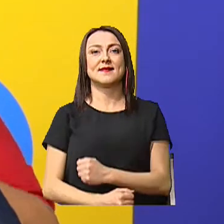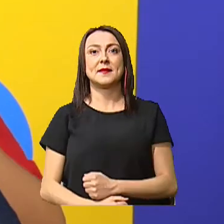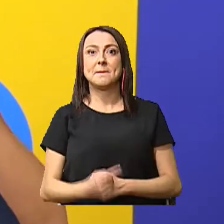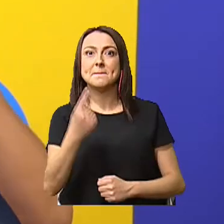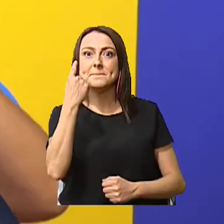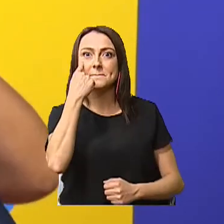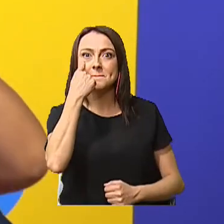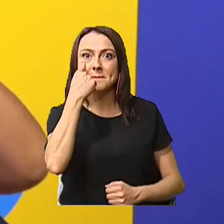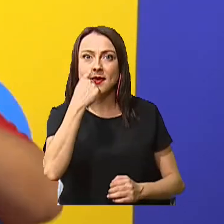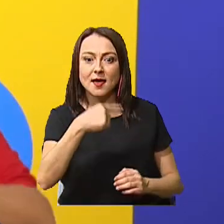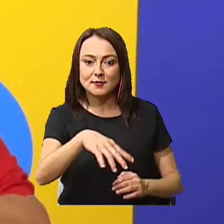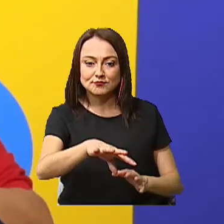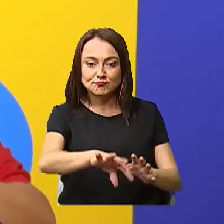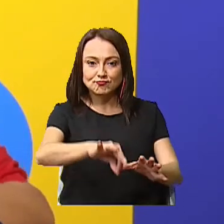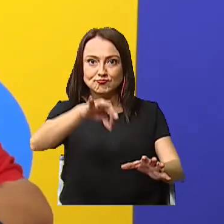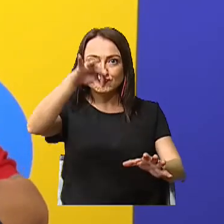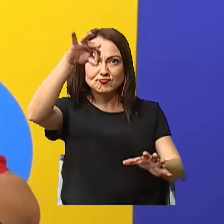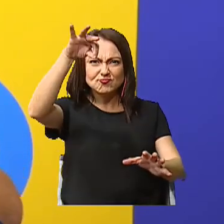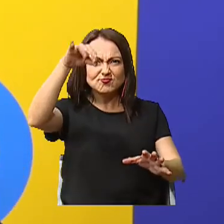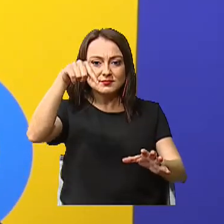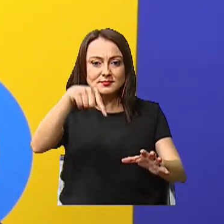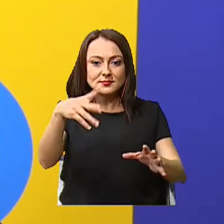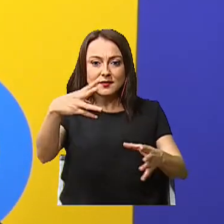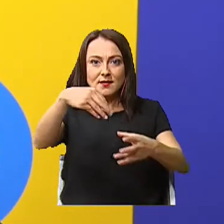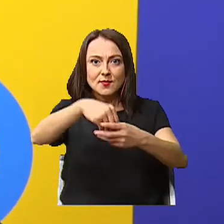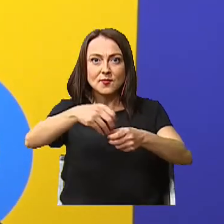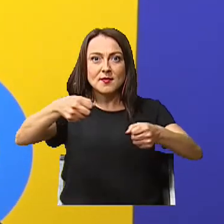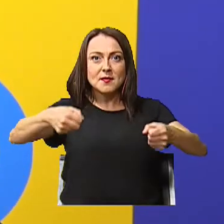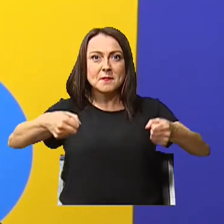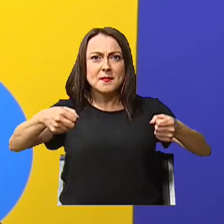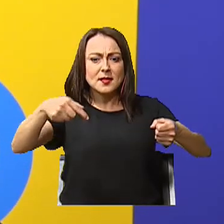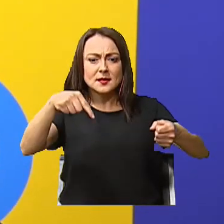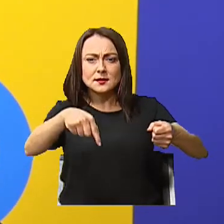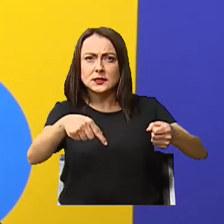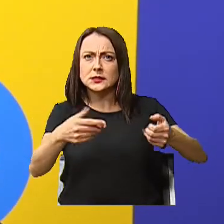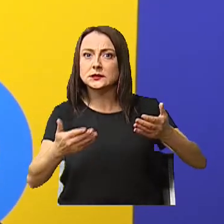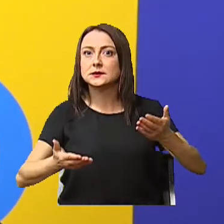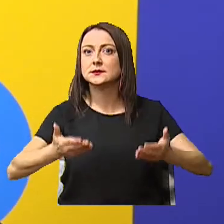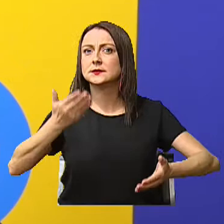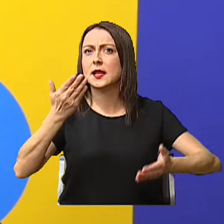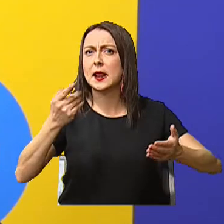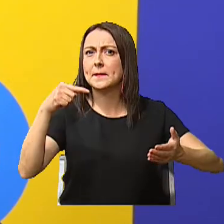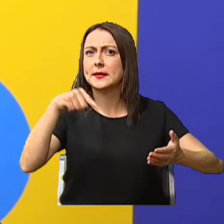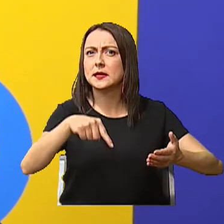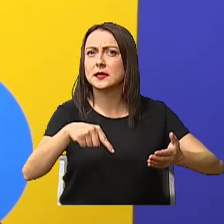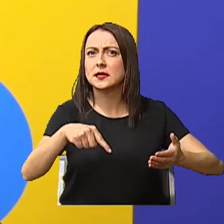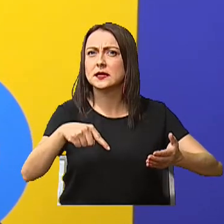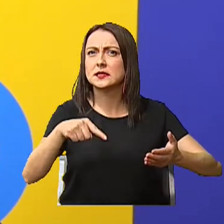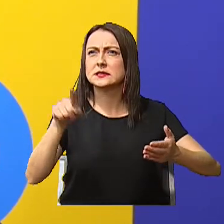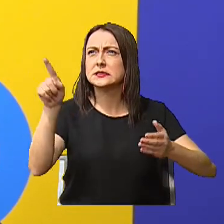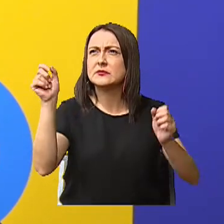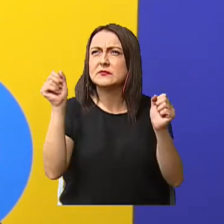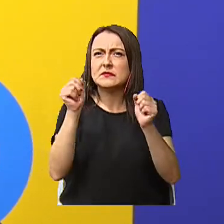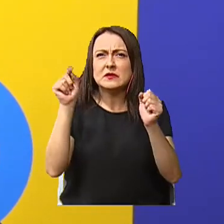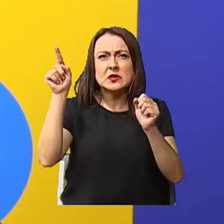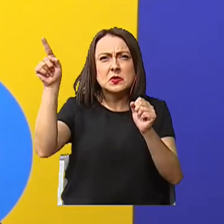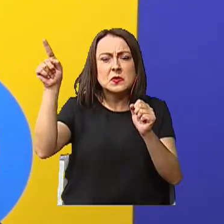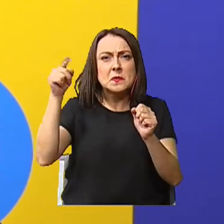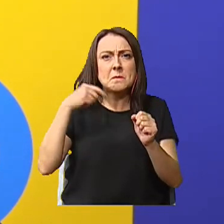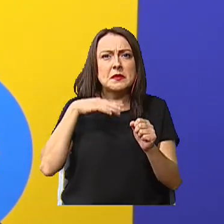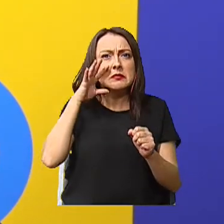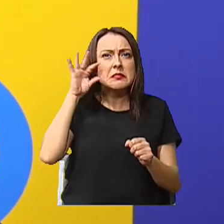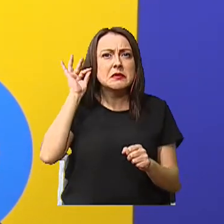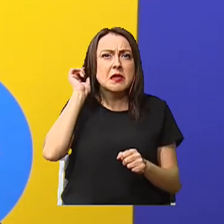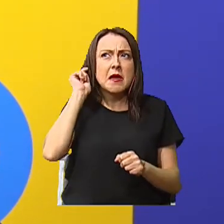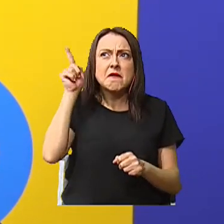vean lo que me encontré aquí en esta maleta. ¿Será que con ese clima que está allá donde vive mi